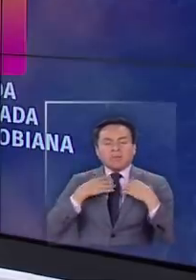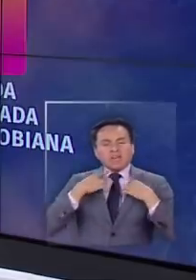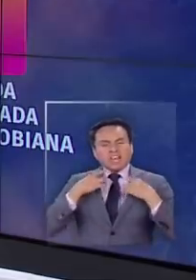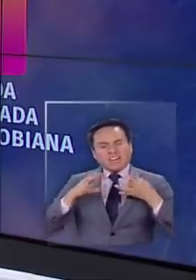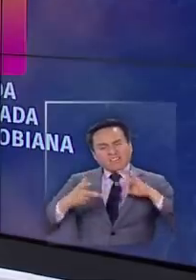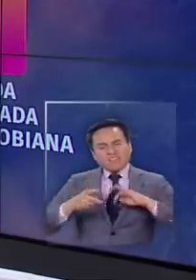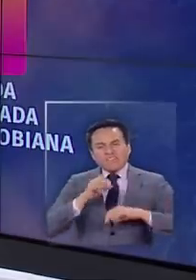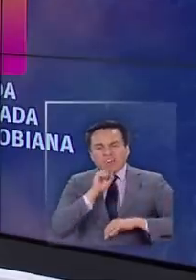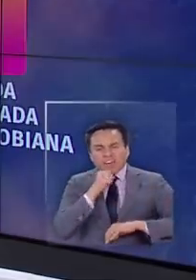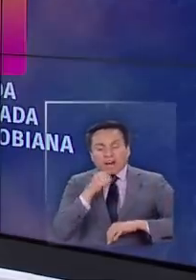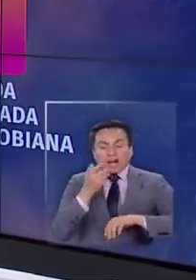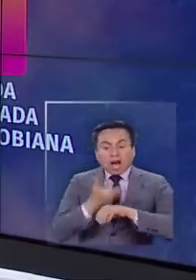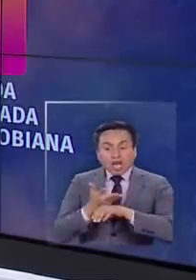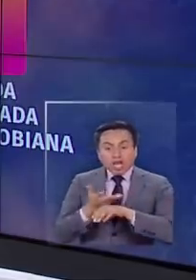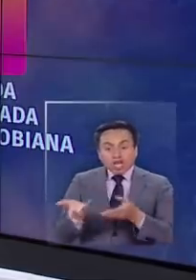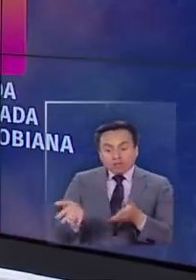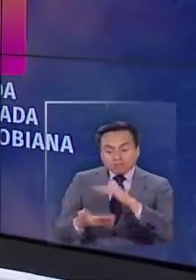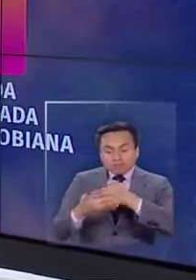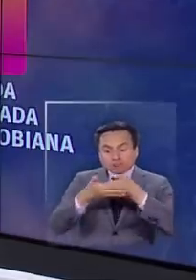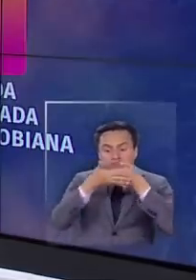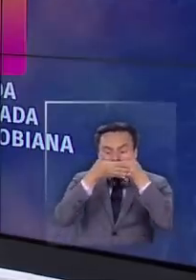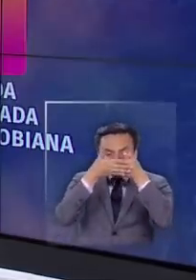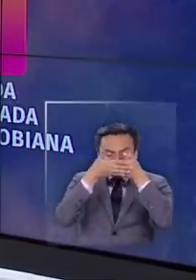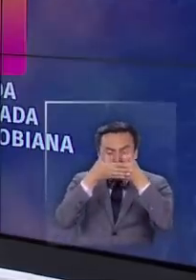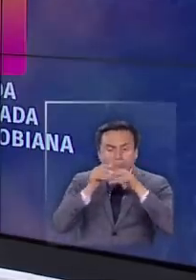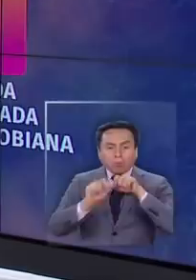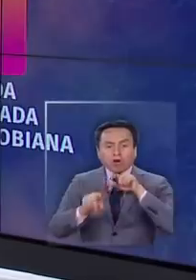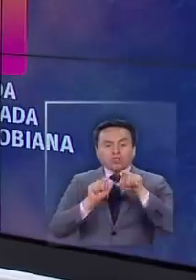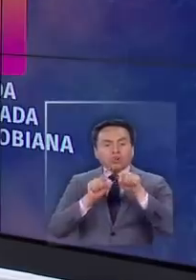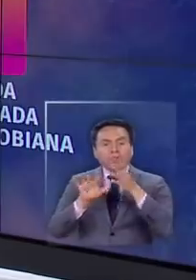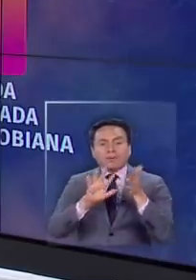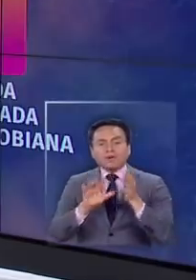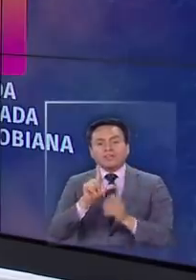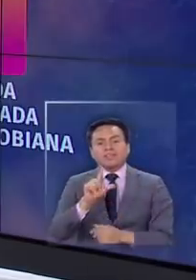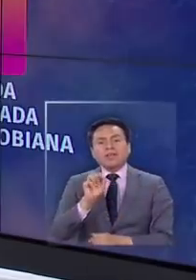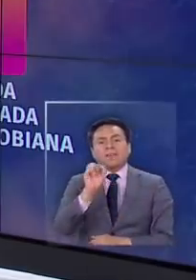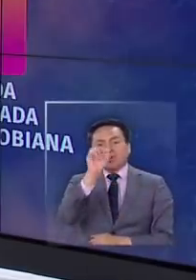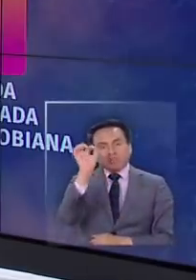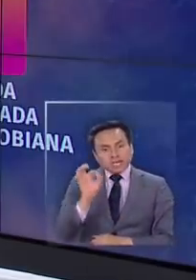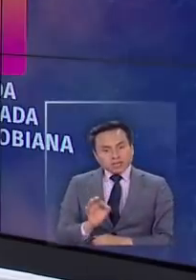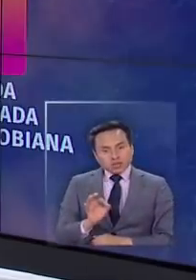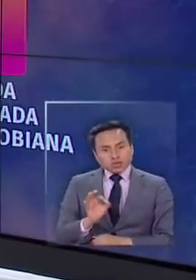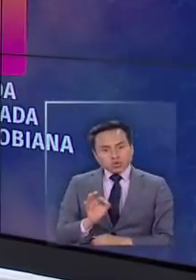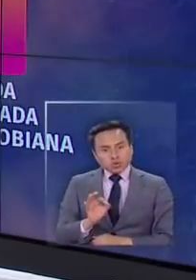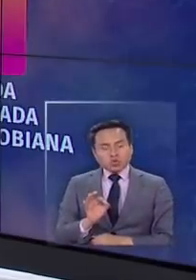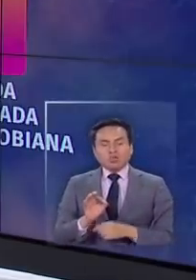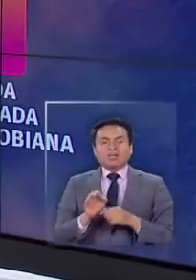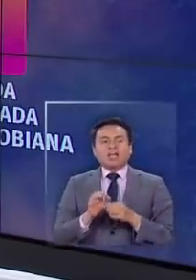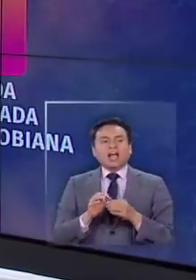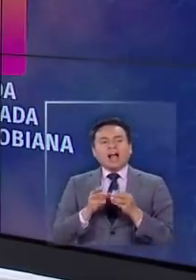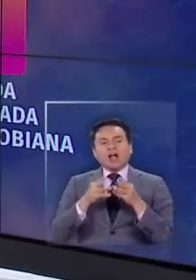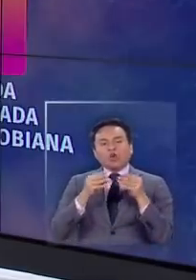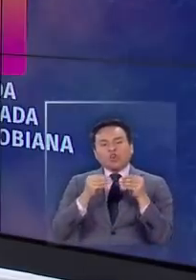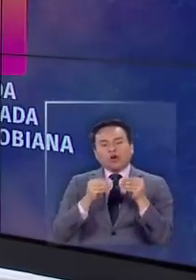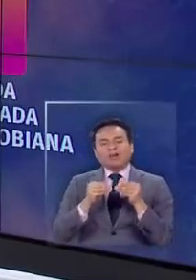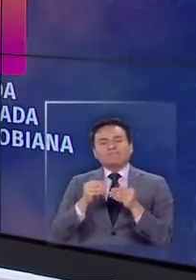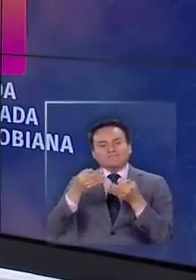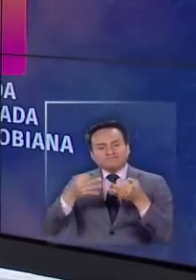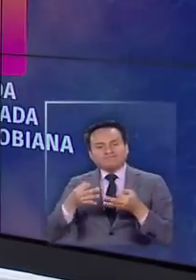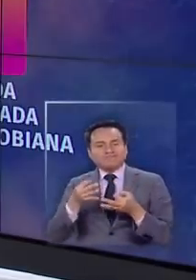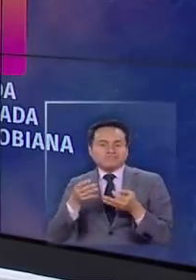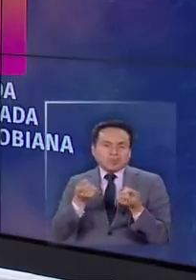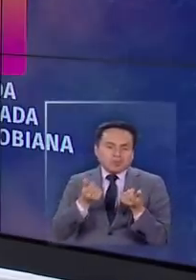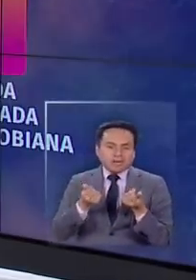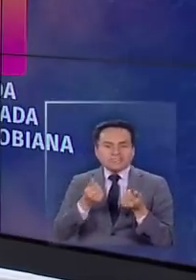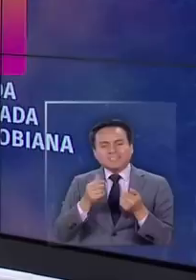vieja, por ejemplo, le va a dar una efectividad del 70%. Mezcla de algodón y poliéster. Ese es el